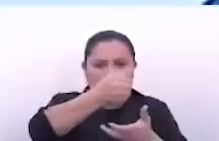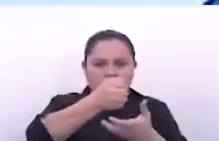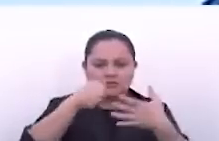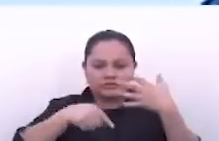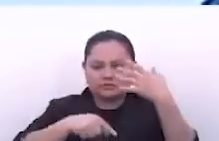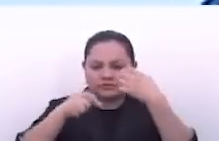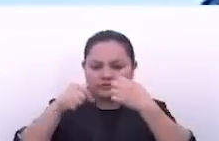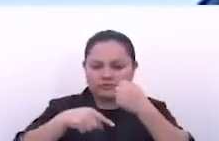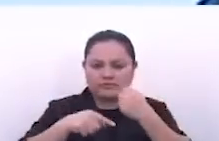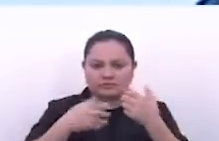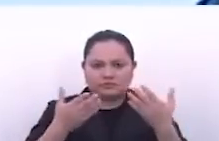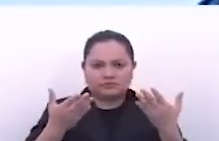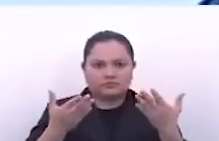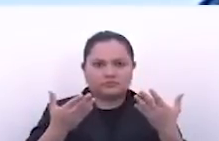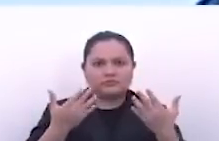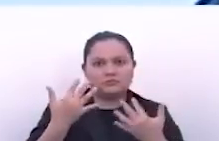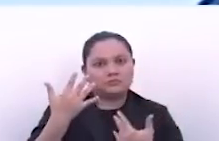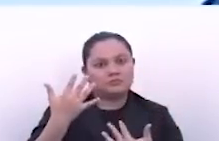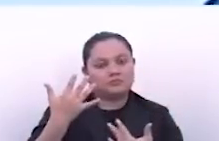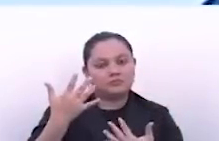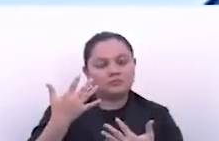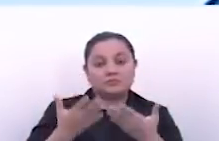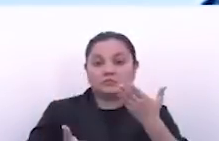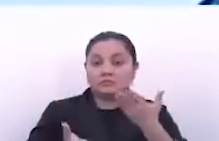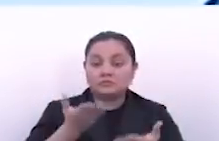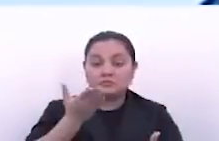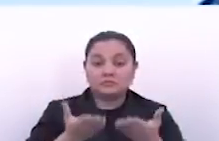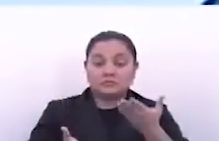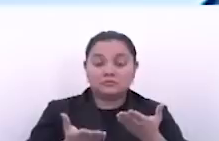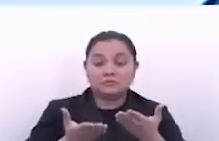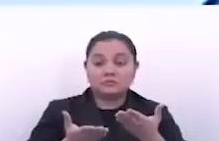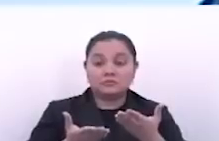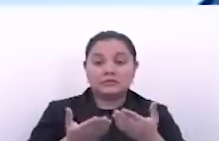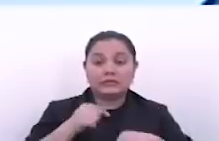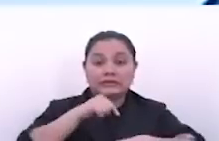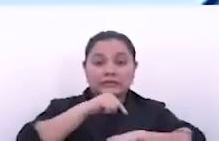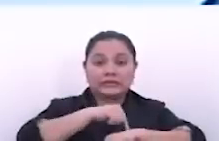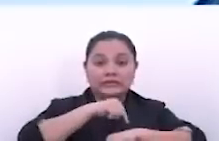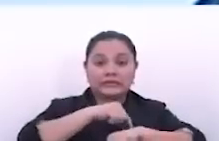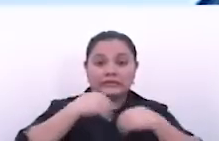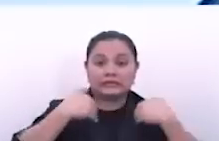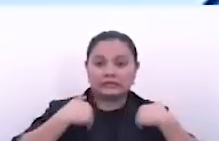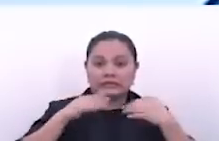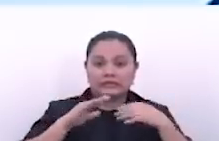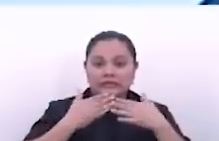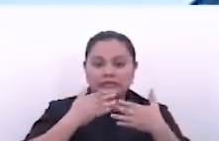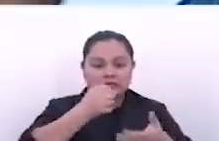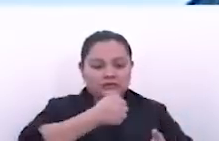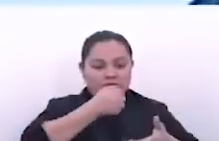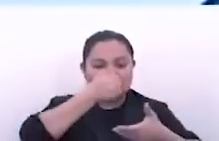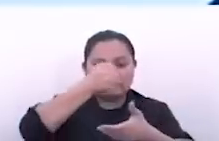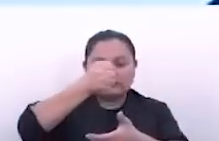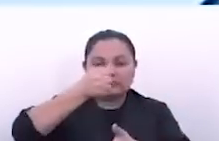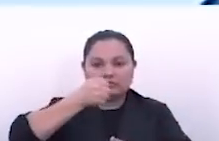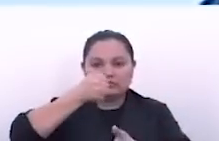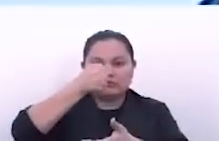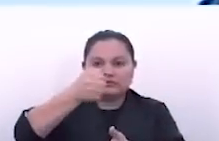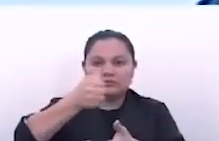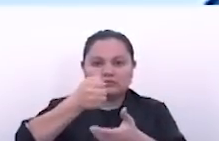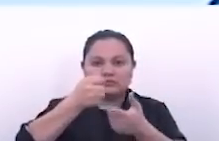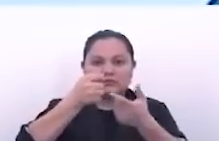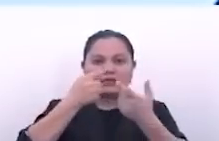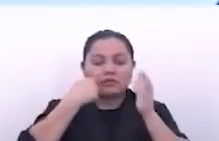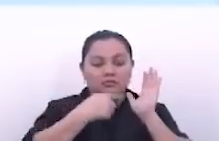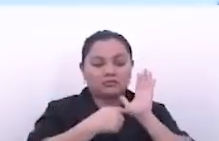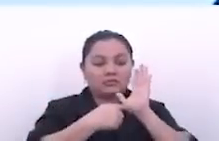Pero al parecer están esperando que alguien tenga tiempo de ir a hacer la entrega y el show. Que no